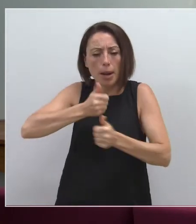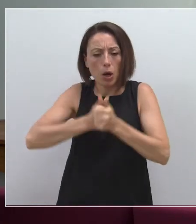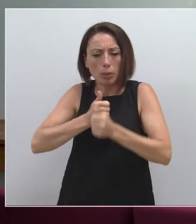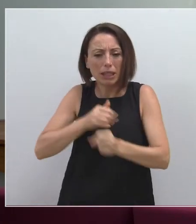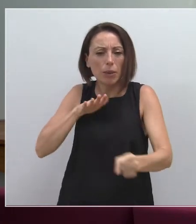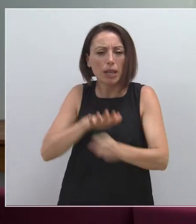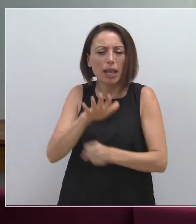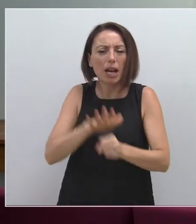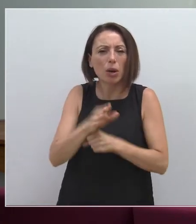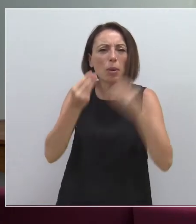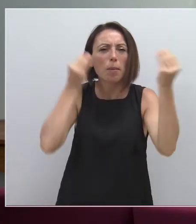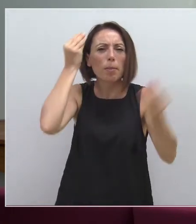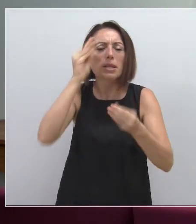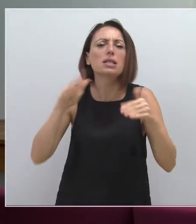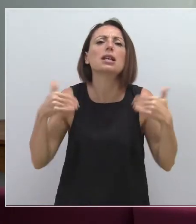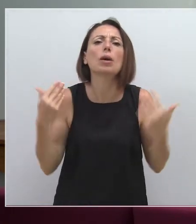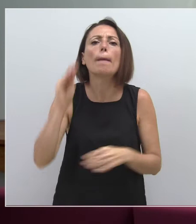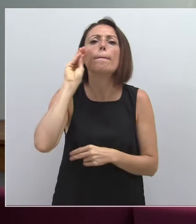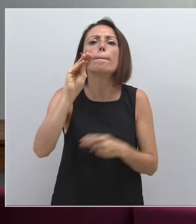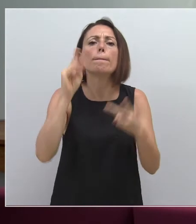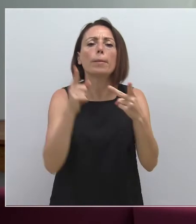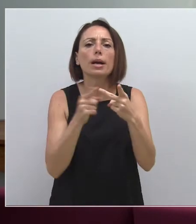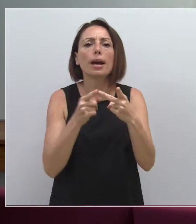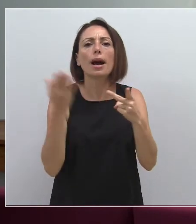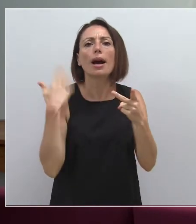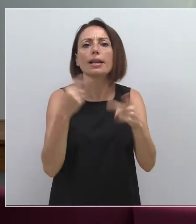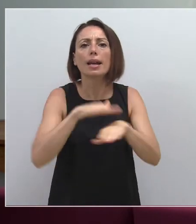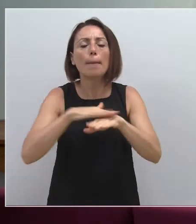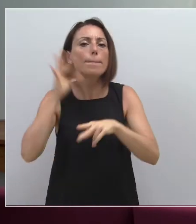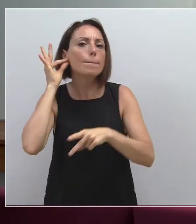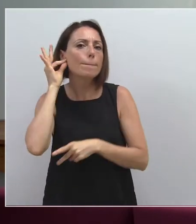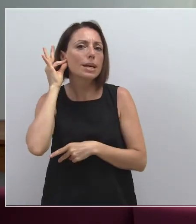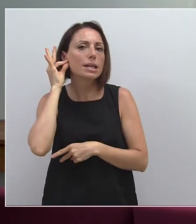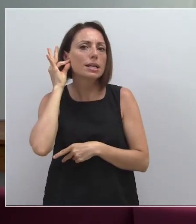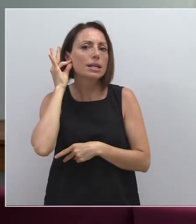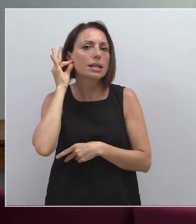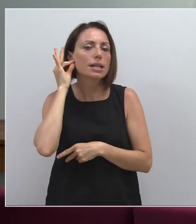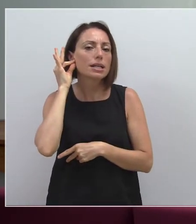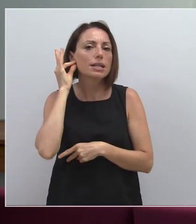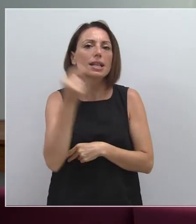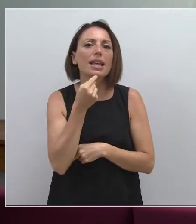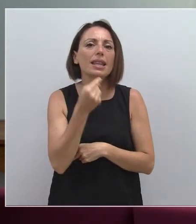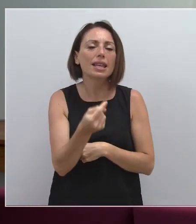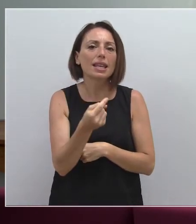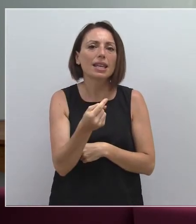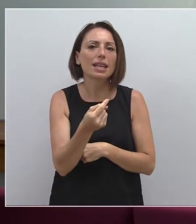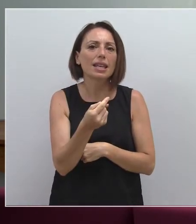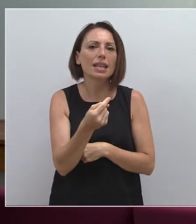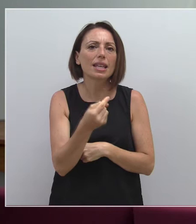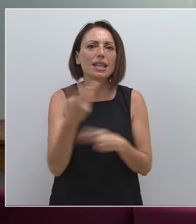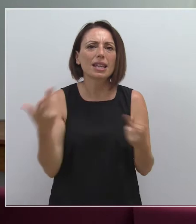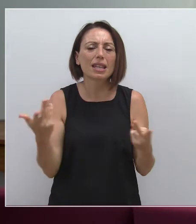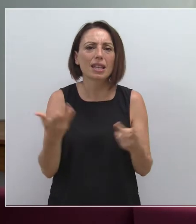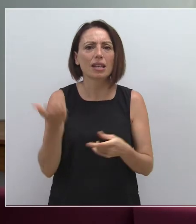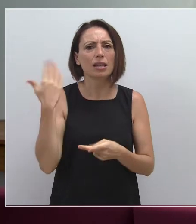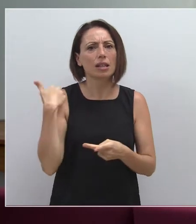parecen estas declaraciones? También quería preguntarle por las que ayer vertía la ministra Yolanda Díaz a colación de ese jornalero que perdía la vida el